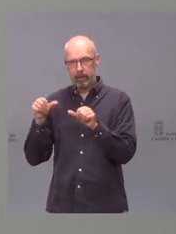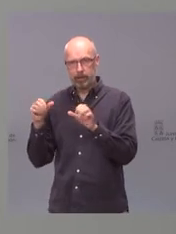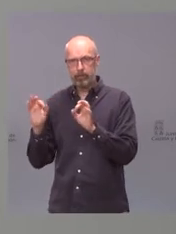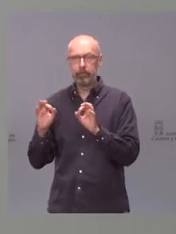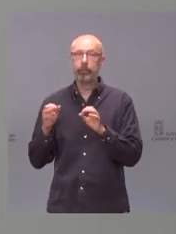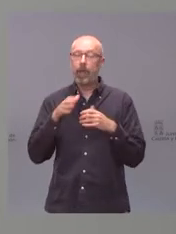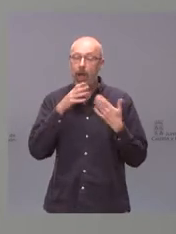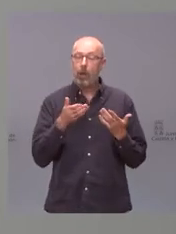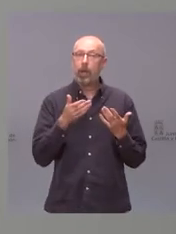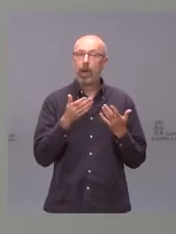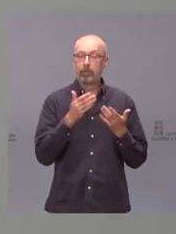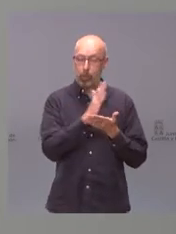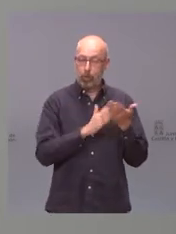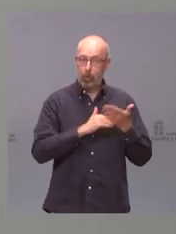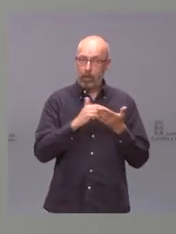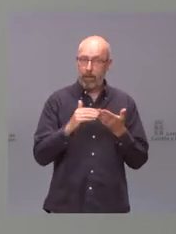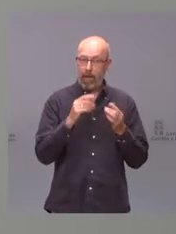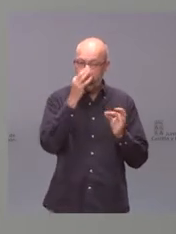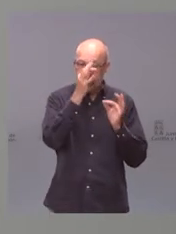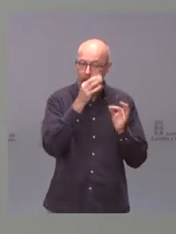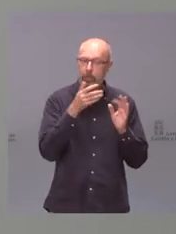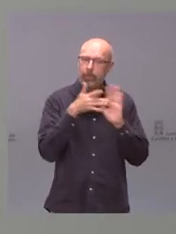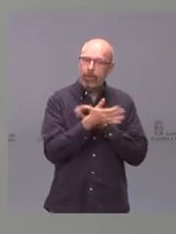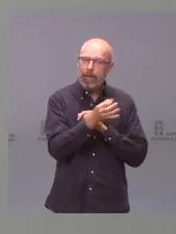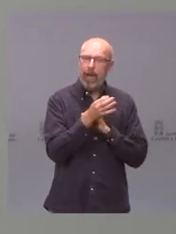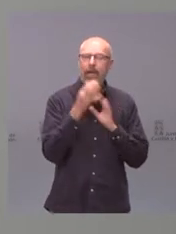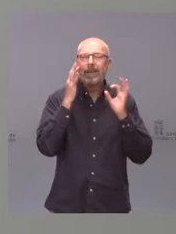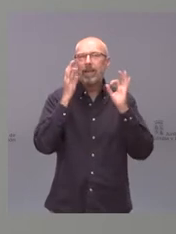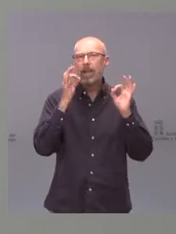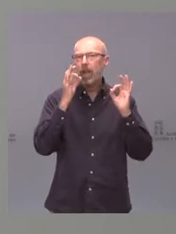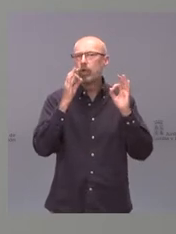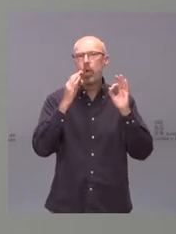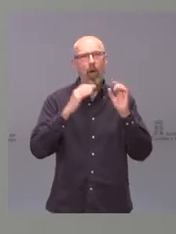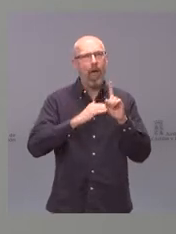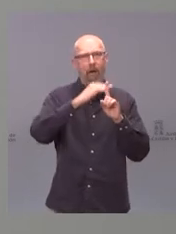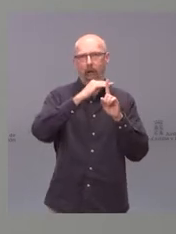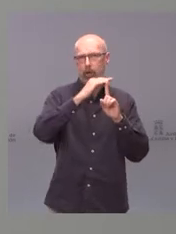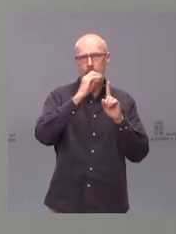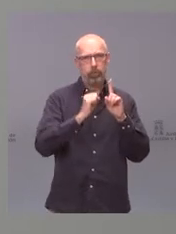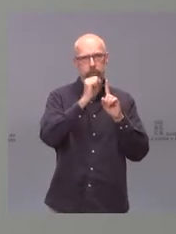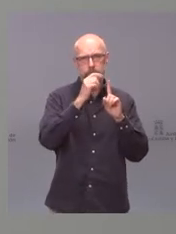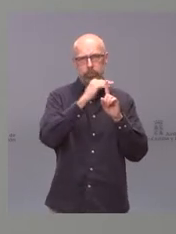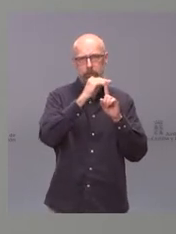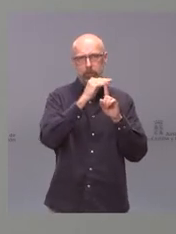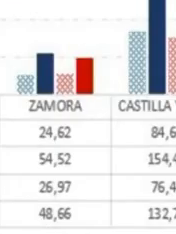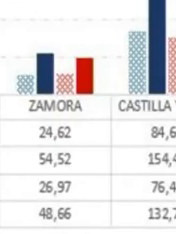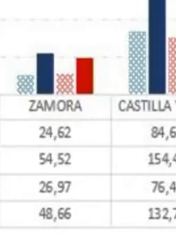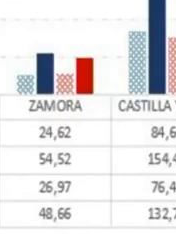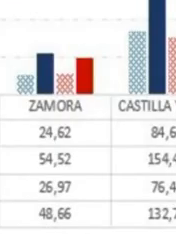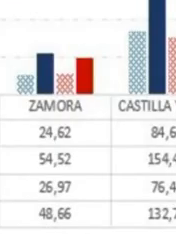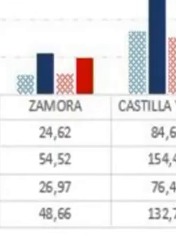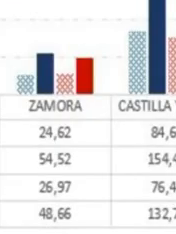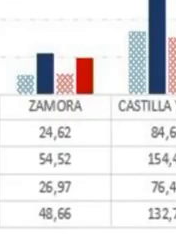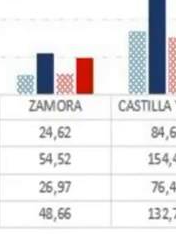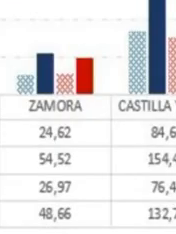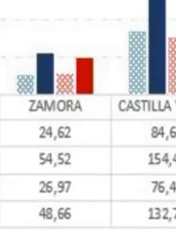contagio en nuestra comunidad indican que estamos en un riesgo alto a nivel global con una incidencia acumulada de 154